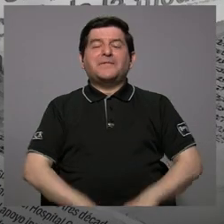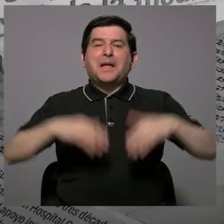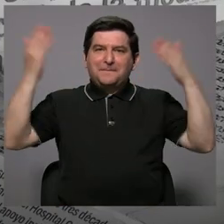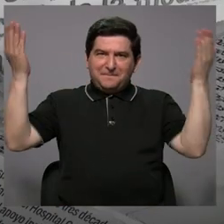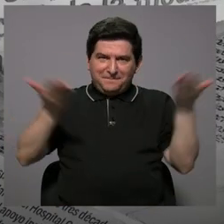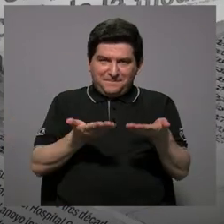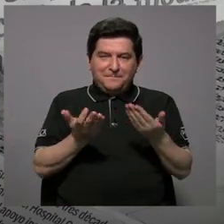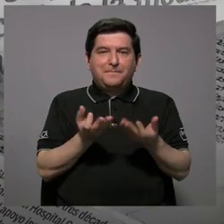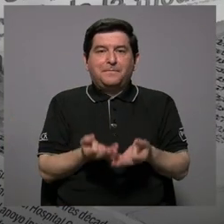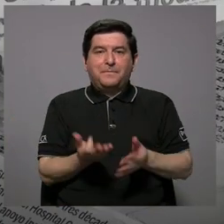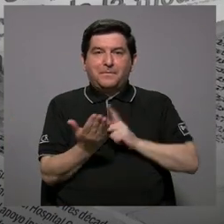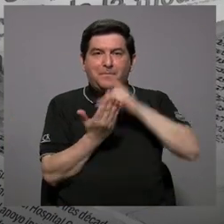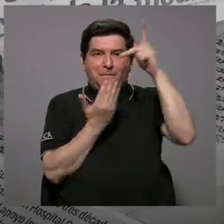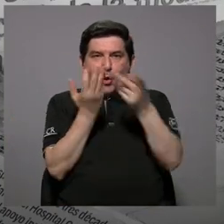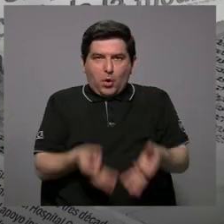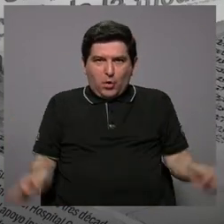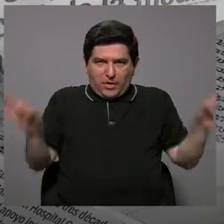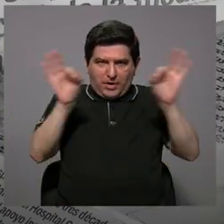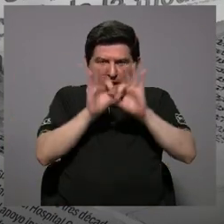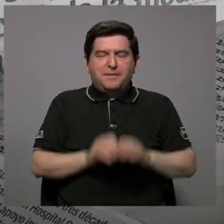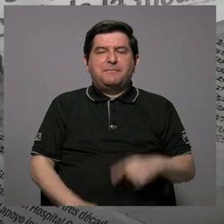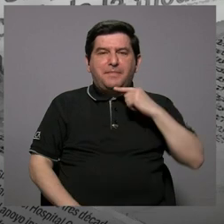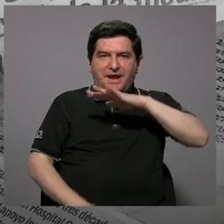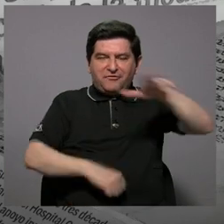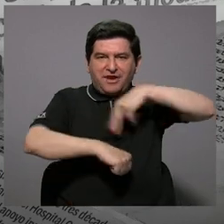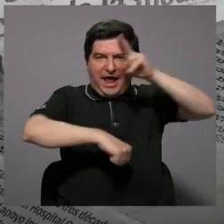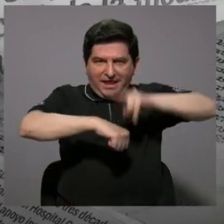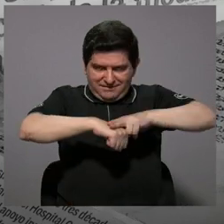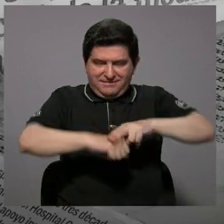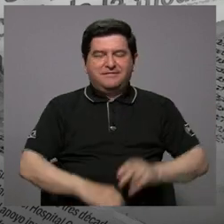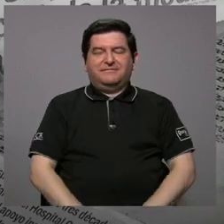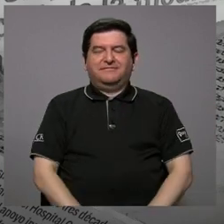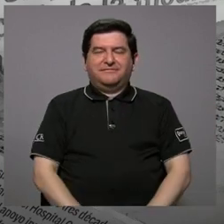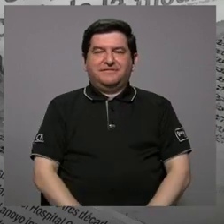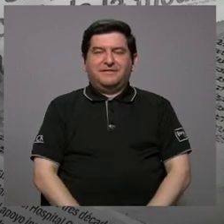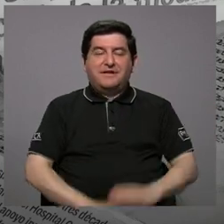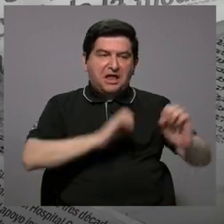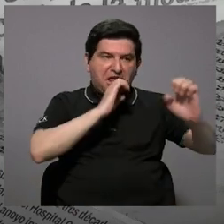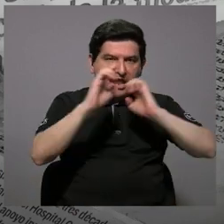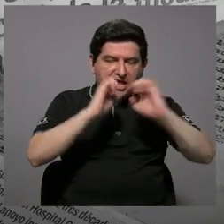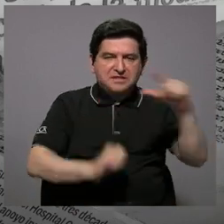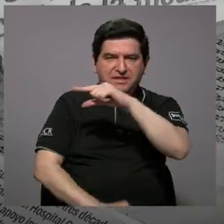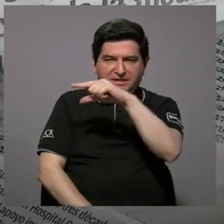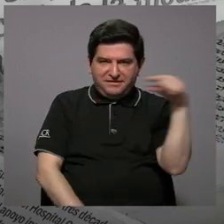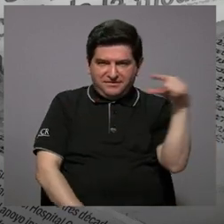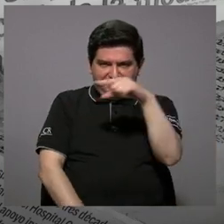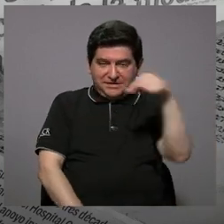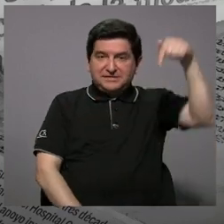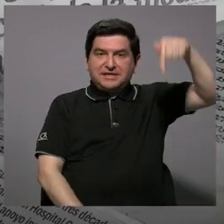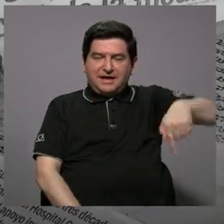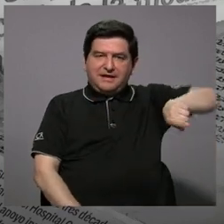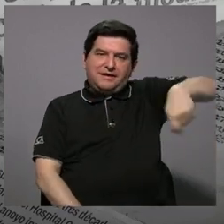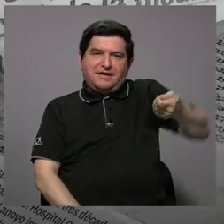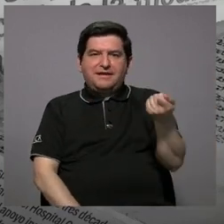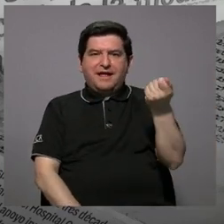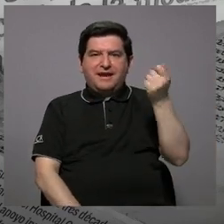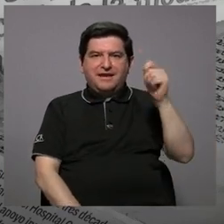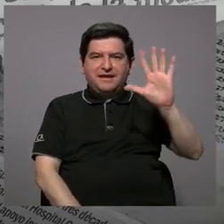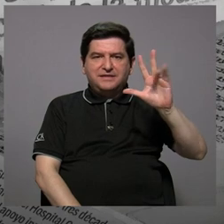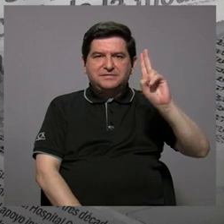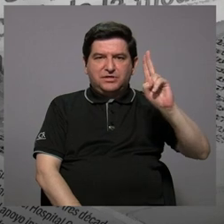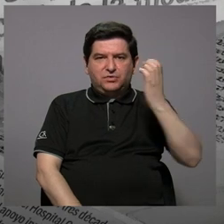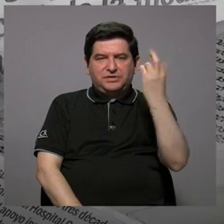Bienvenidos a Lo que importa, un programa sobre la realidad nacional de entrevista semanal aquí por Canal 15